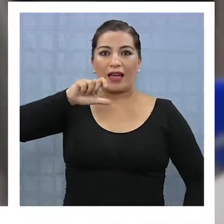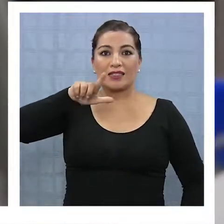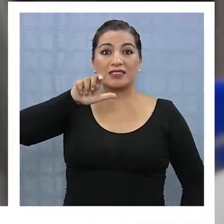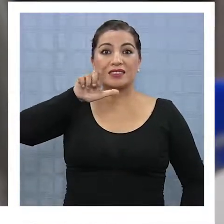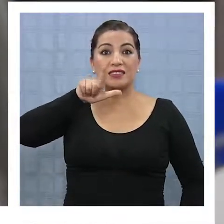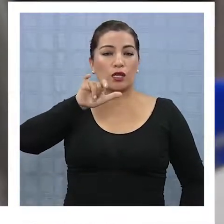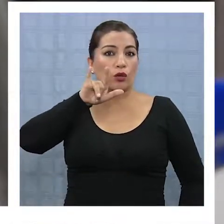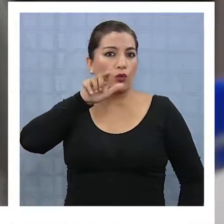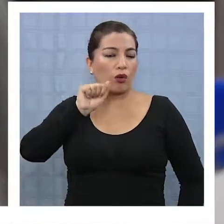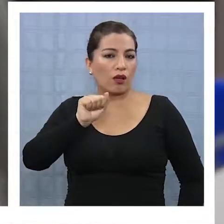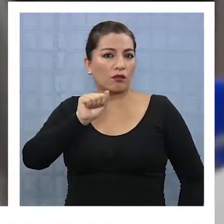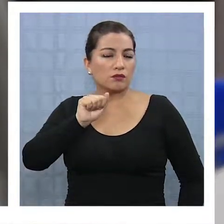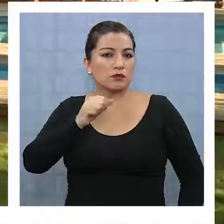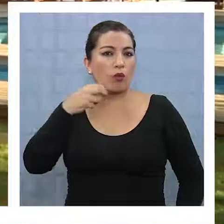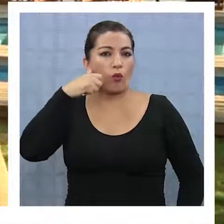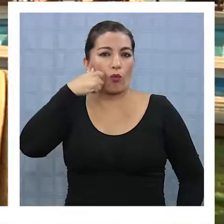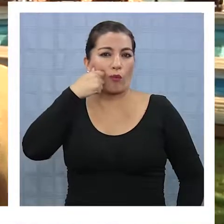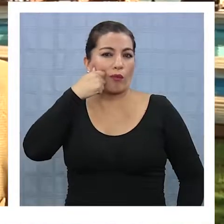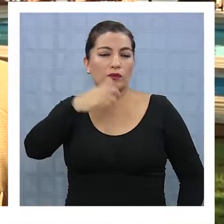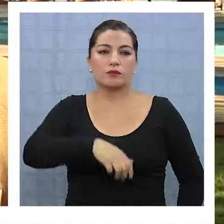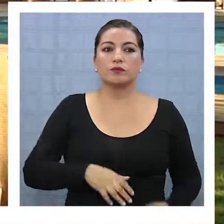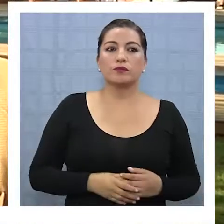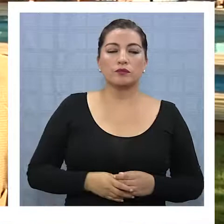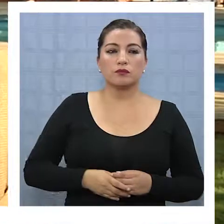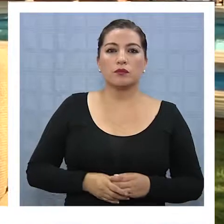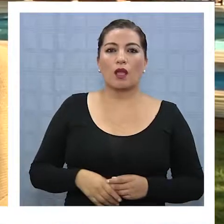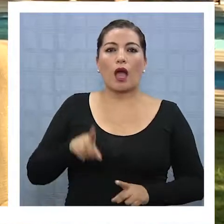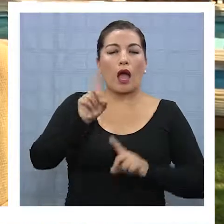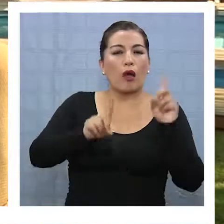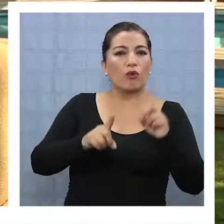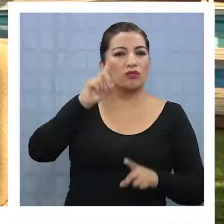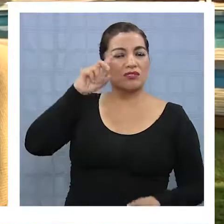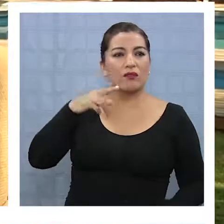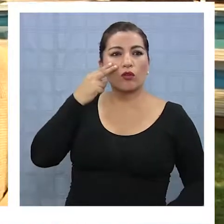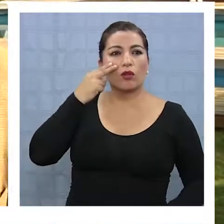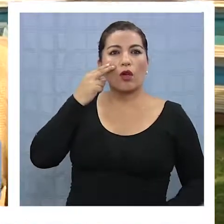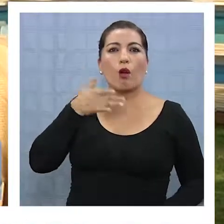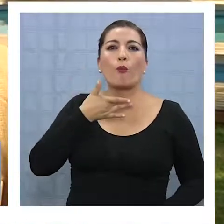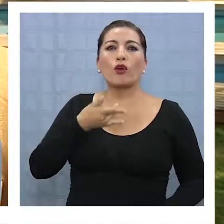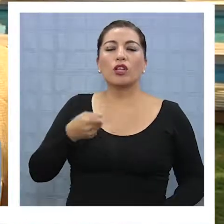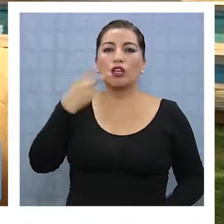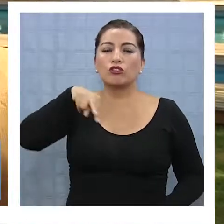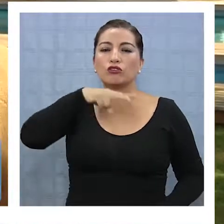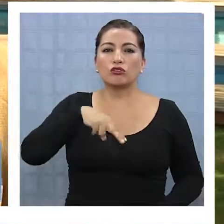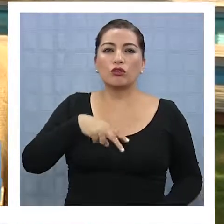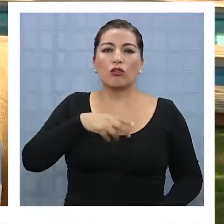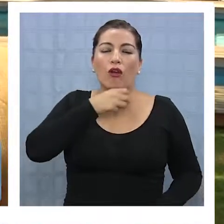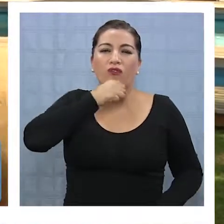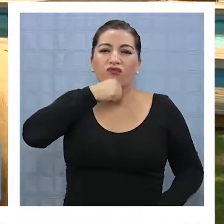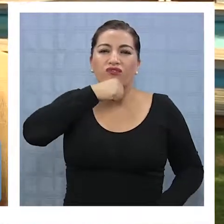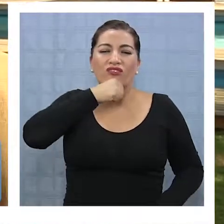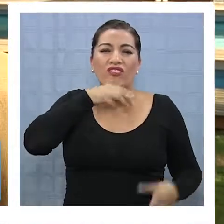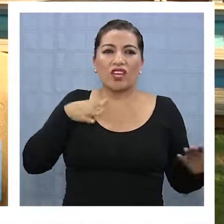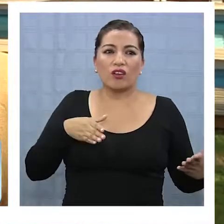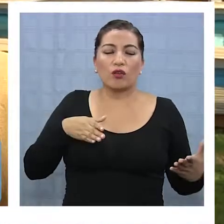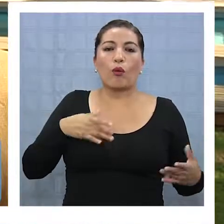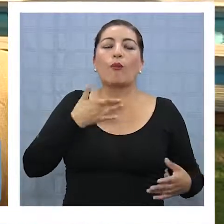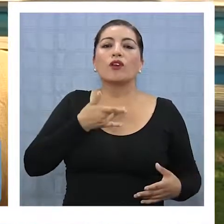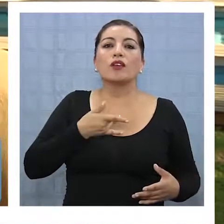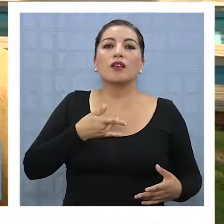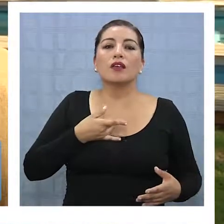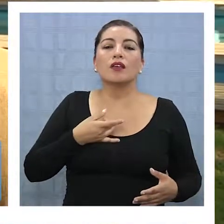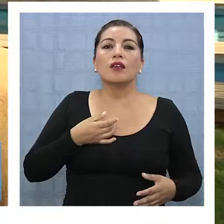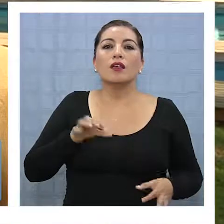Por ejemplo, todos escuchan, ¿no es cierto?, ¿nosotros por qué envejecemos? Porque nuestras células se oxidan. Entonces, por